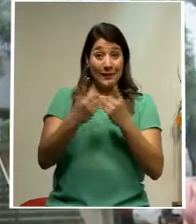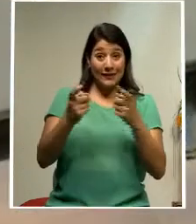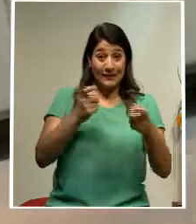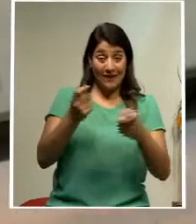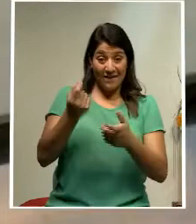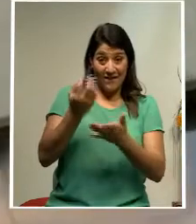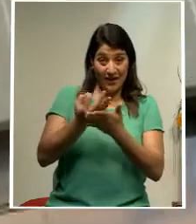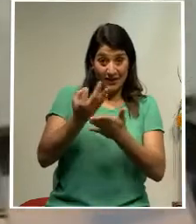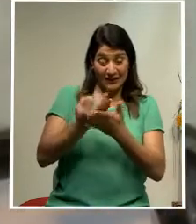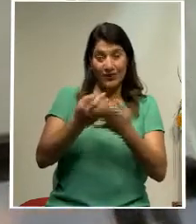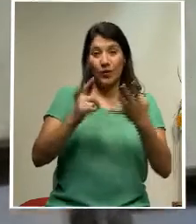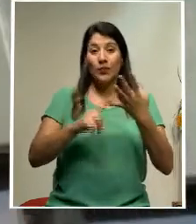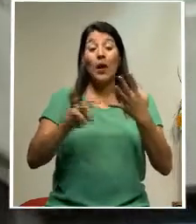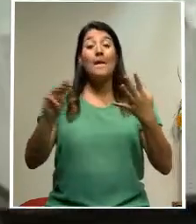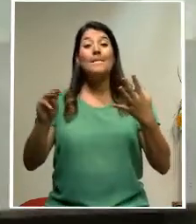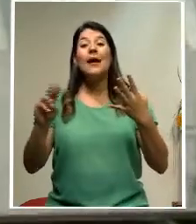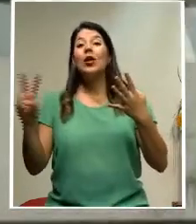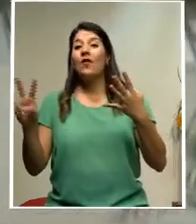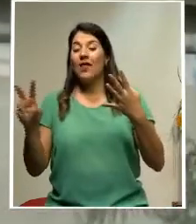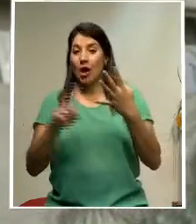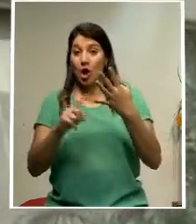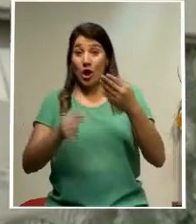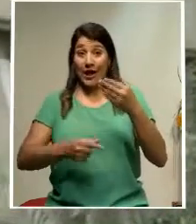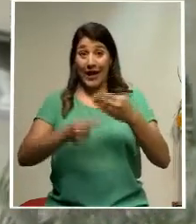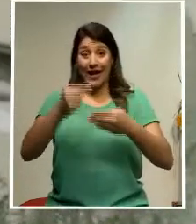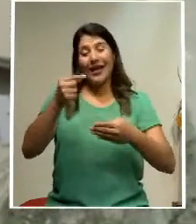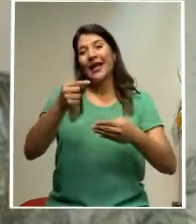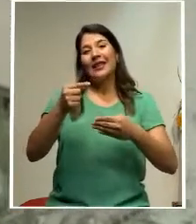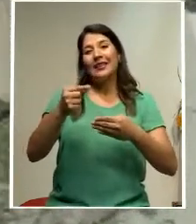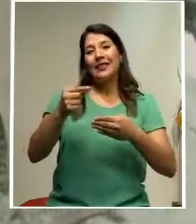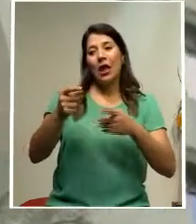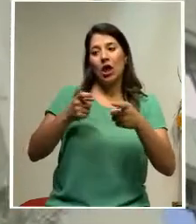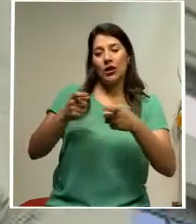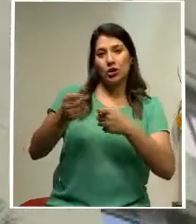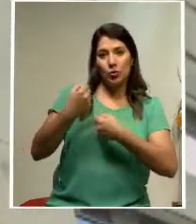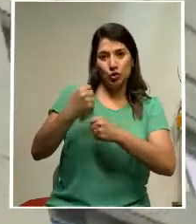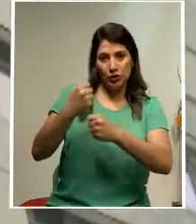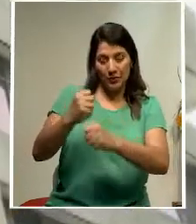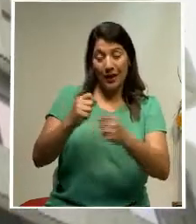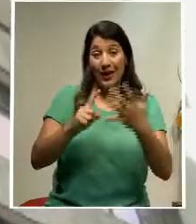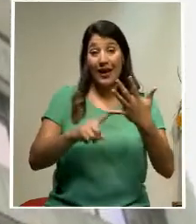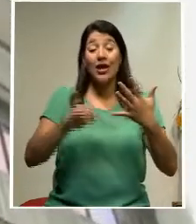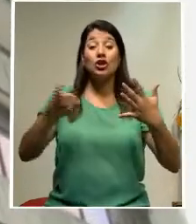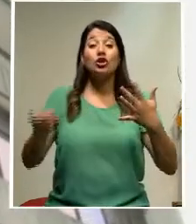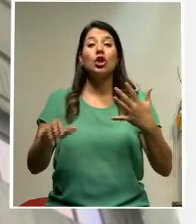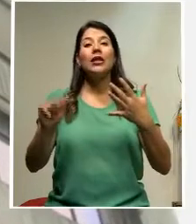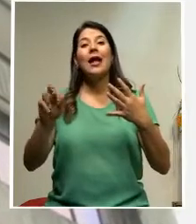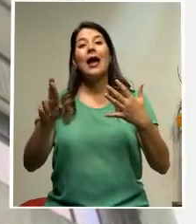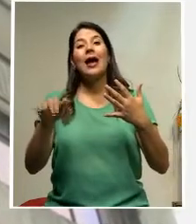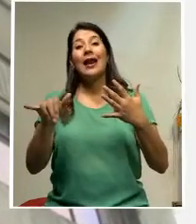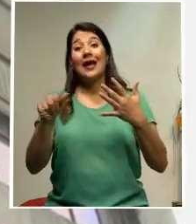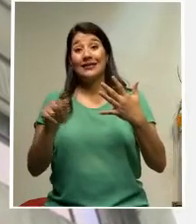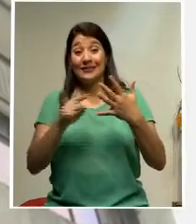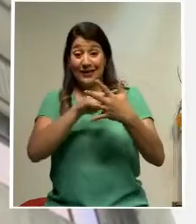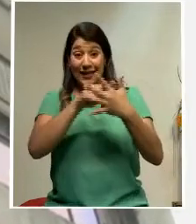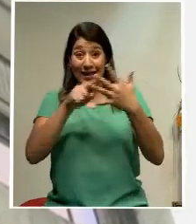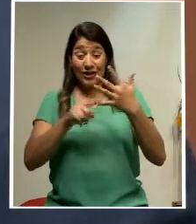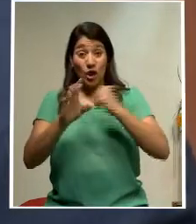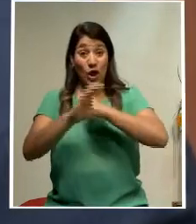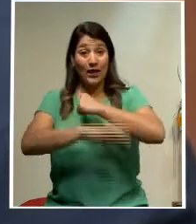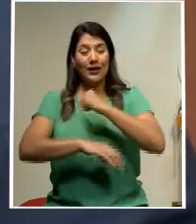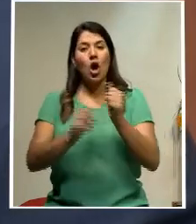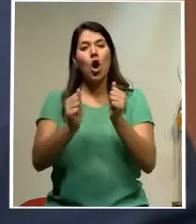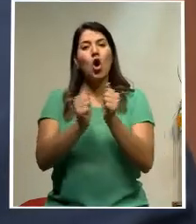Financiero, ITI, Mario Vargas Serrano, gerente de Gestión Municipal y vicealcalde segundo y Johnny Araya Monge, fueron sancionados con 25